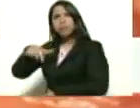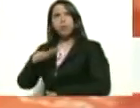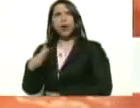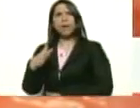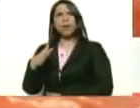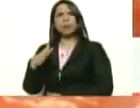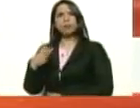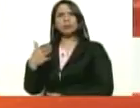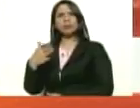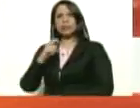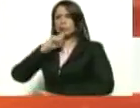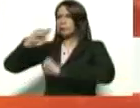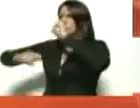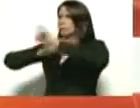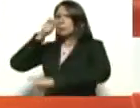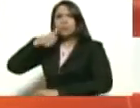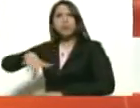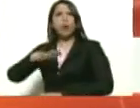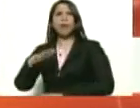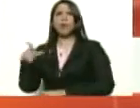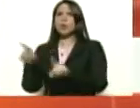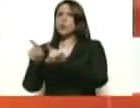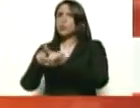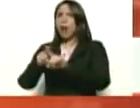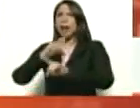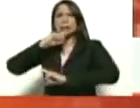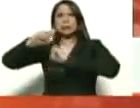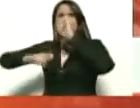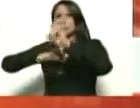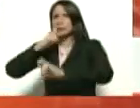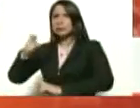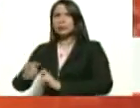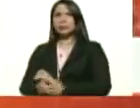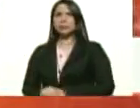Repudiado por el pueblo, como es repudiado. Caraborotada aquí.